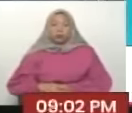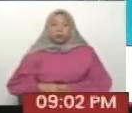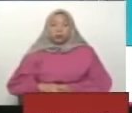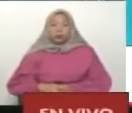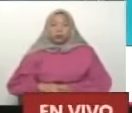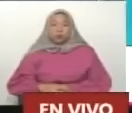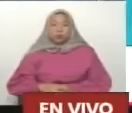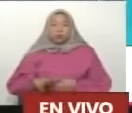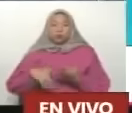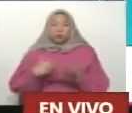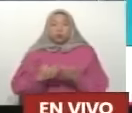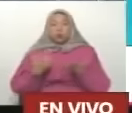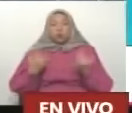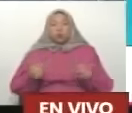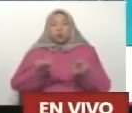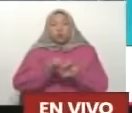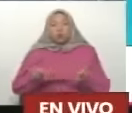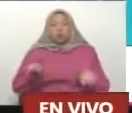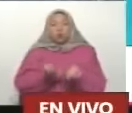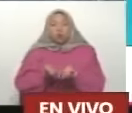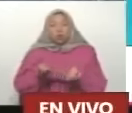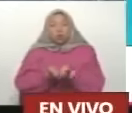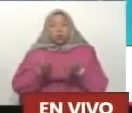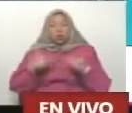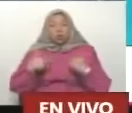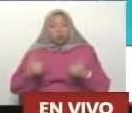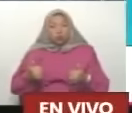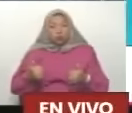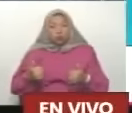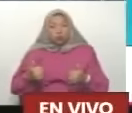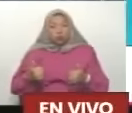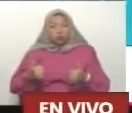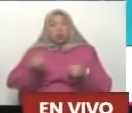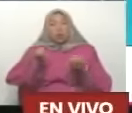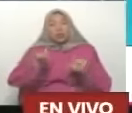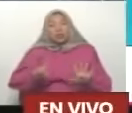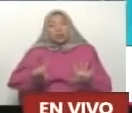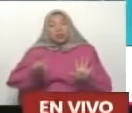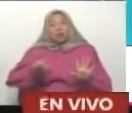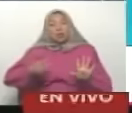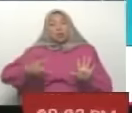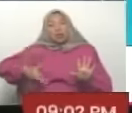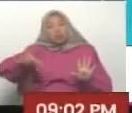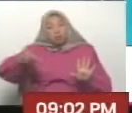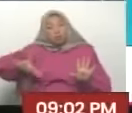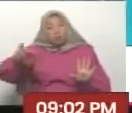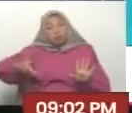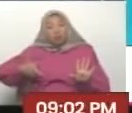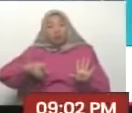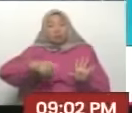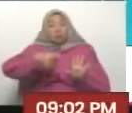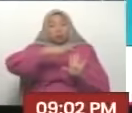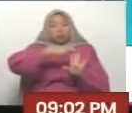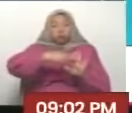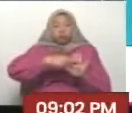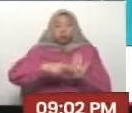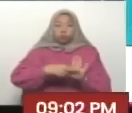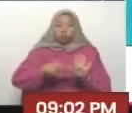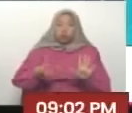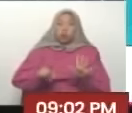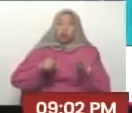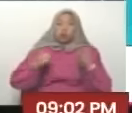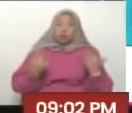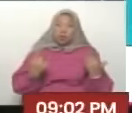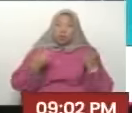instalaciones educativas, instalaciones de salud. Las seis prioridades que establecimos. Las seis, ahí